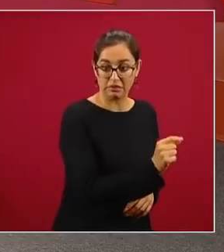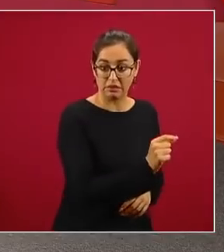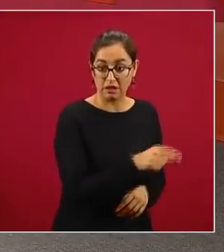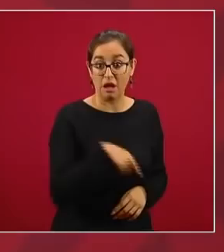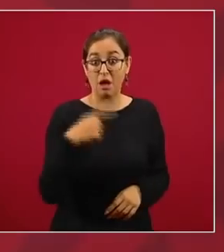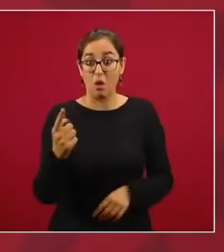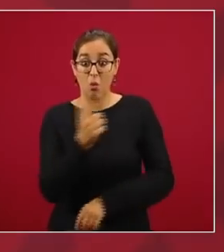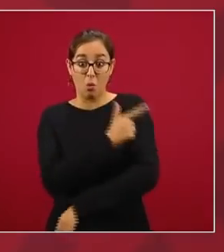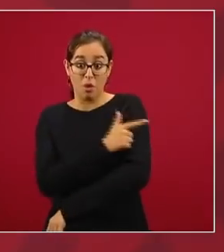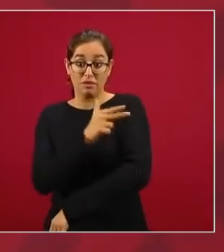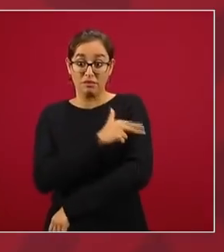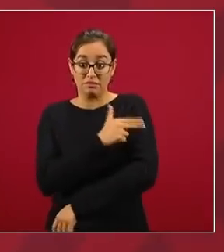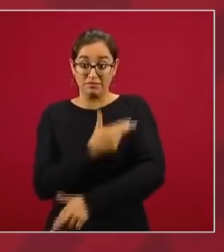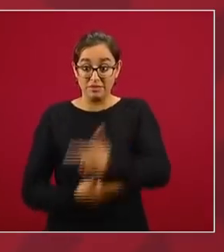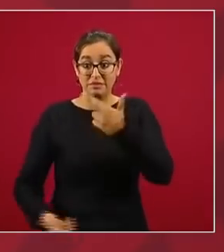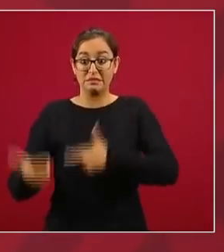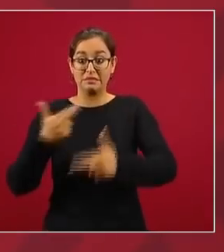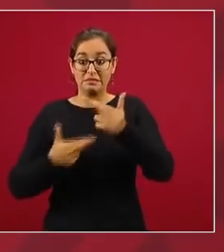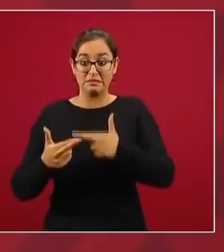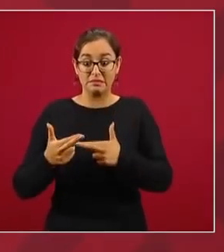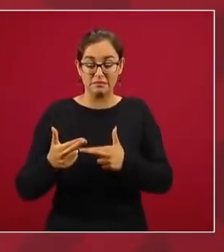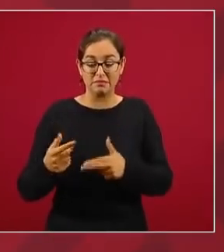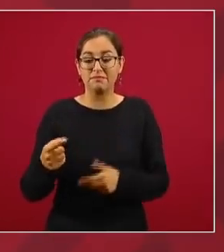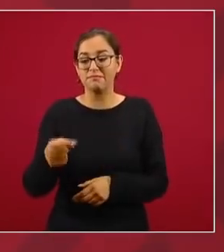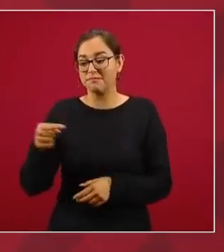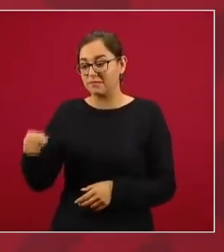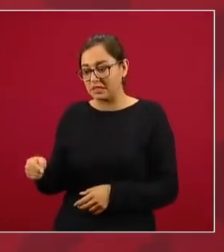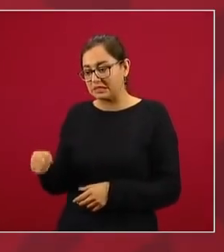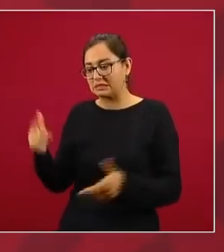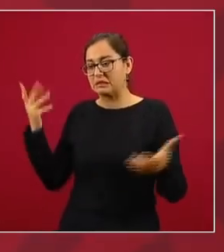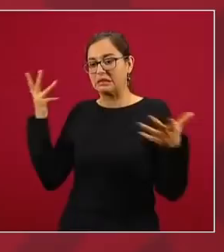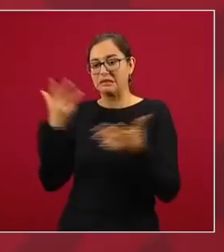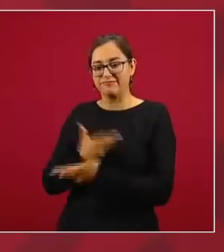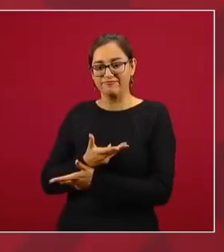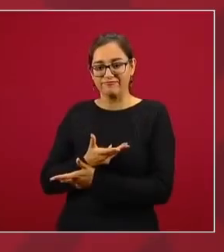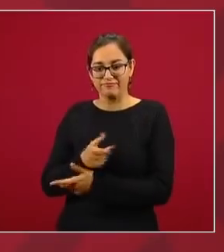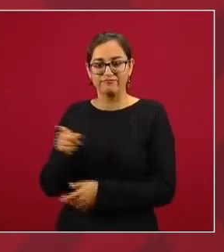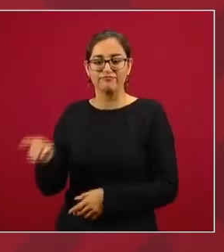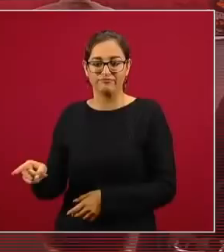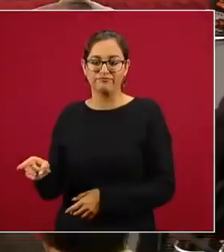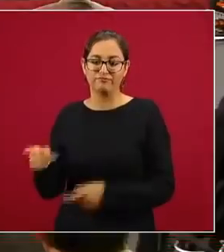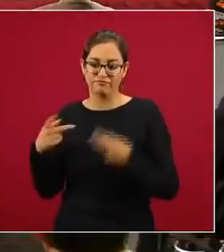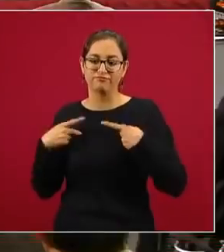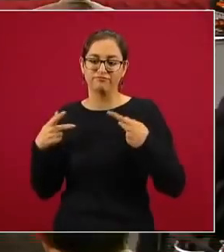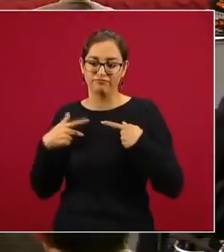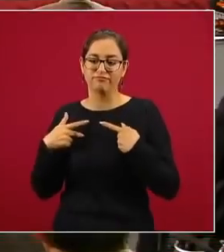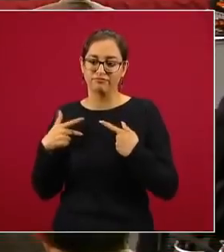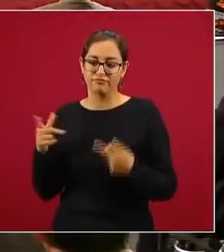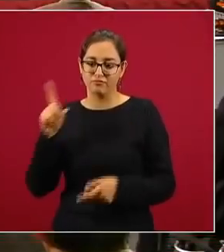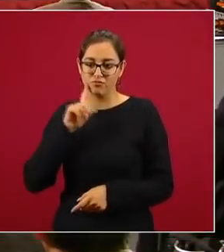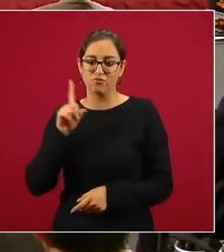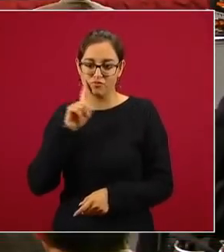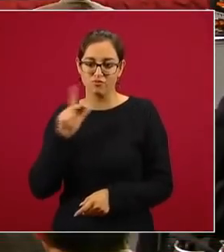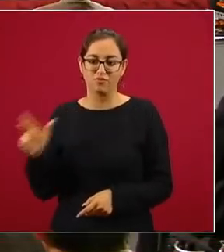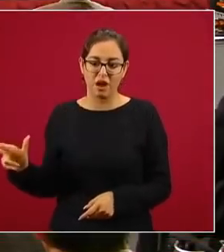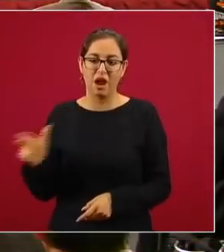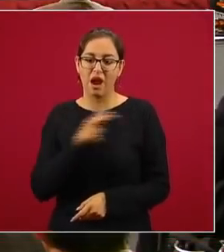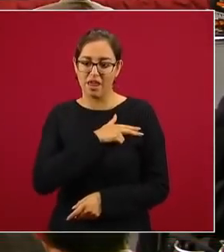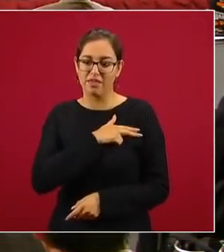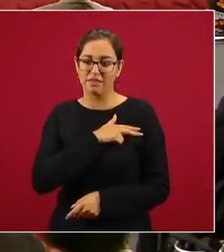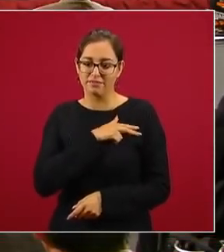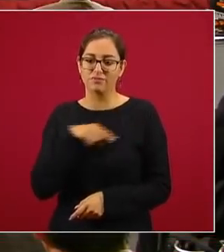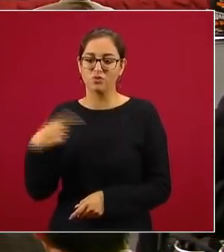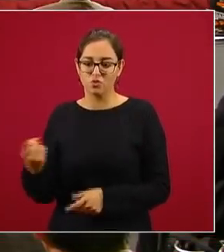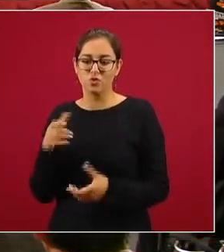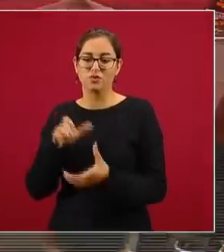y encuentran que estaba herida de muerte una señora y el